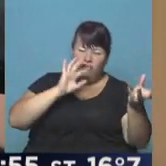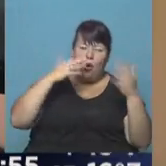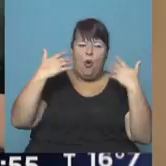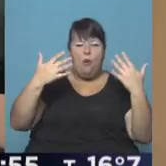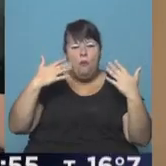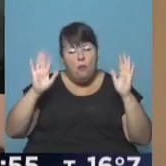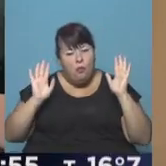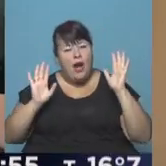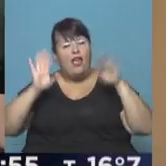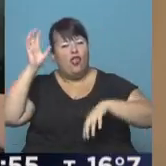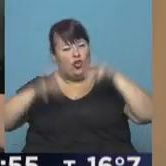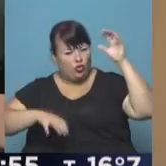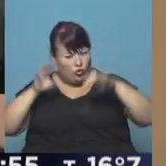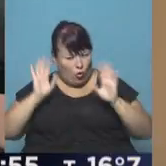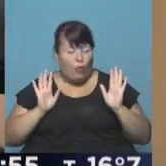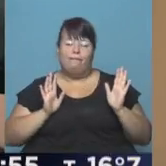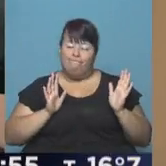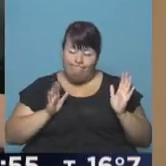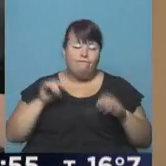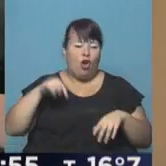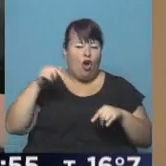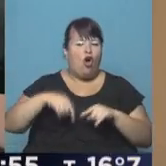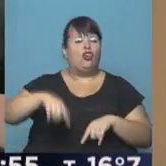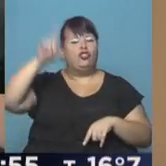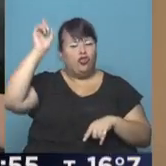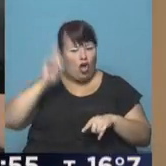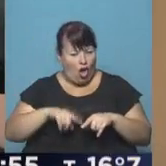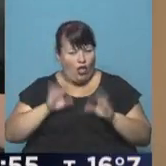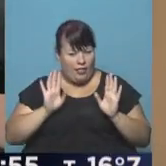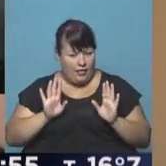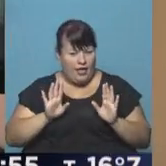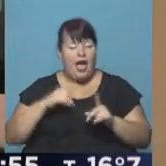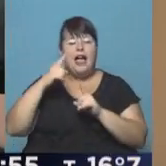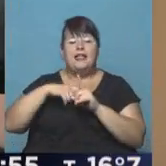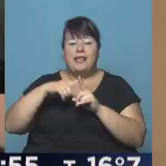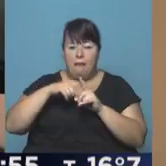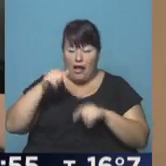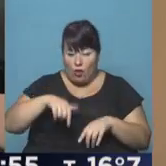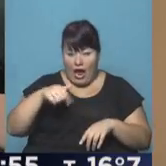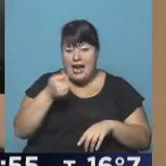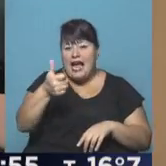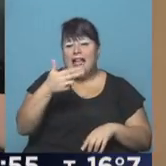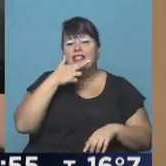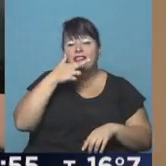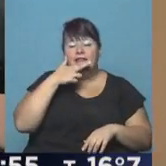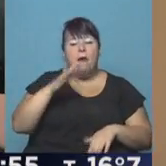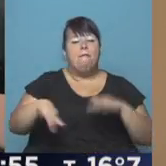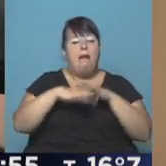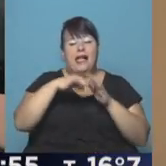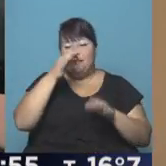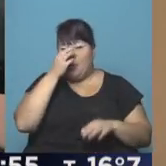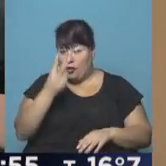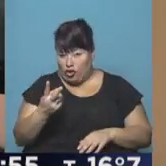probabilidad de lluvia, sí, hoy durante todo el día. La temperatura actual casi 17, la máxima